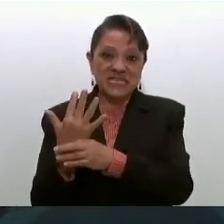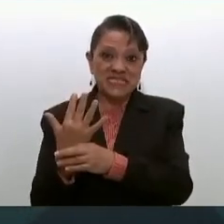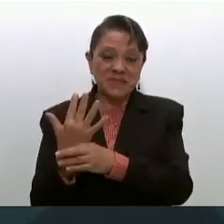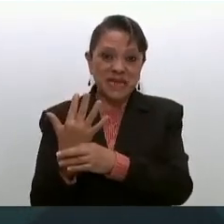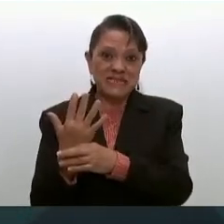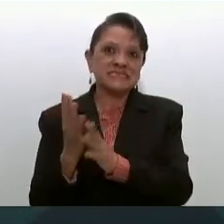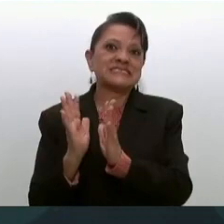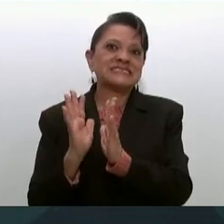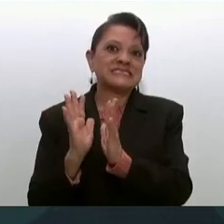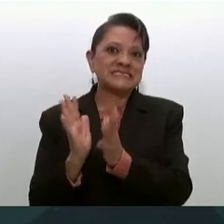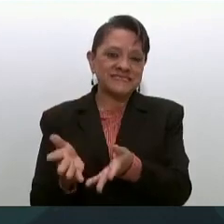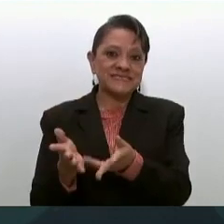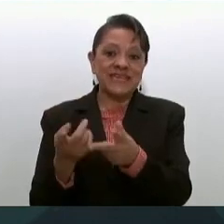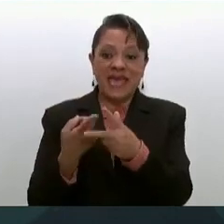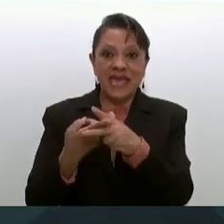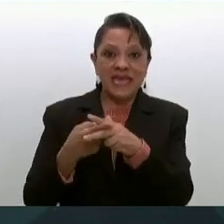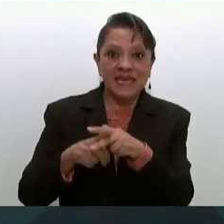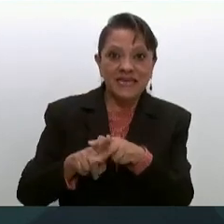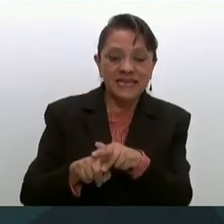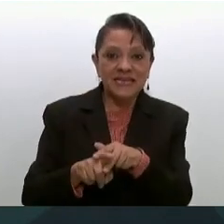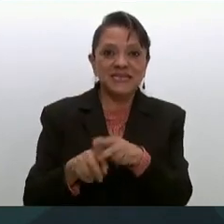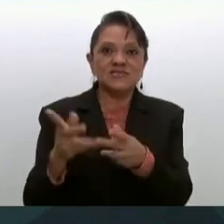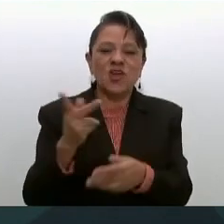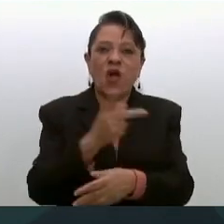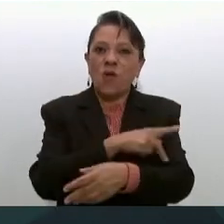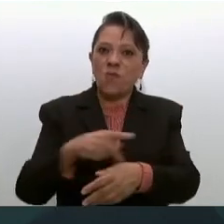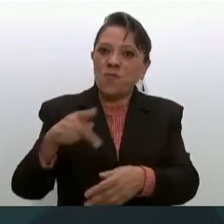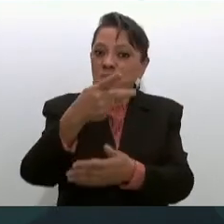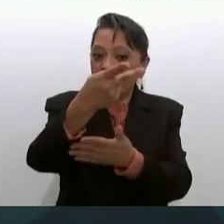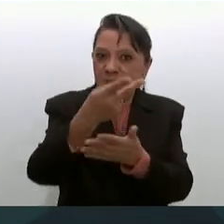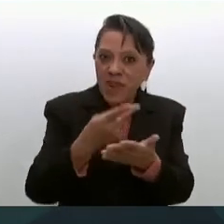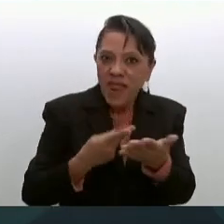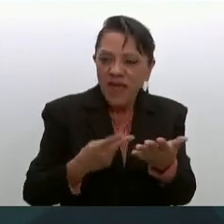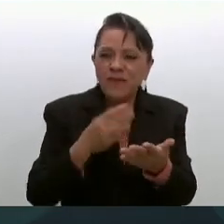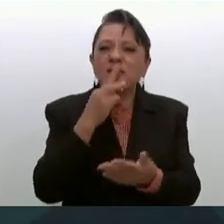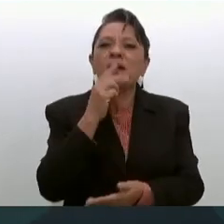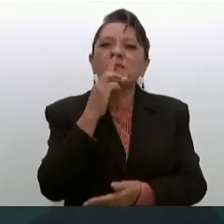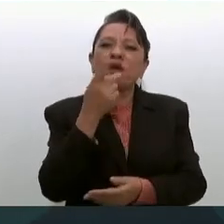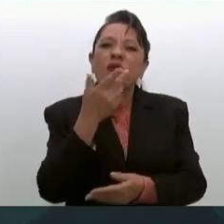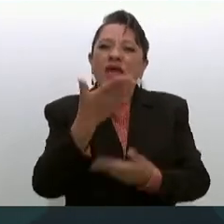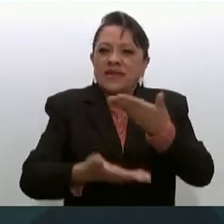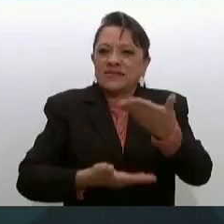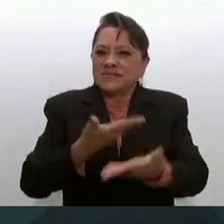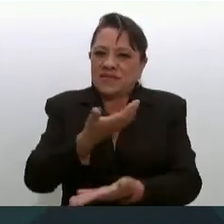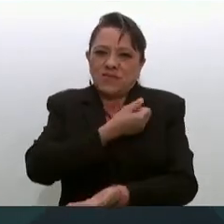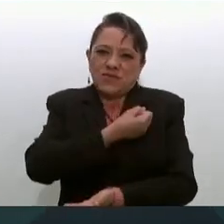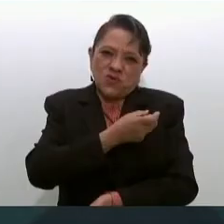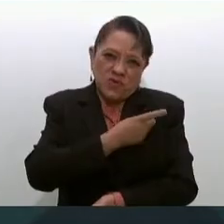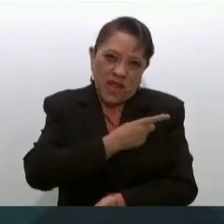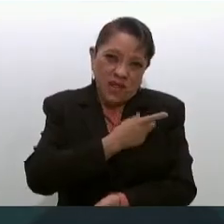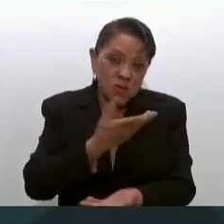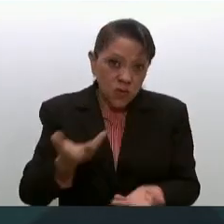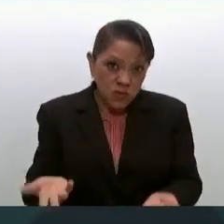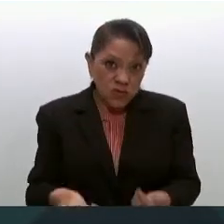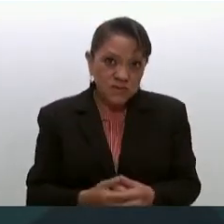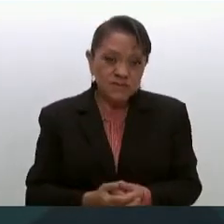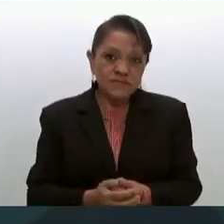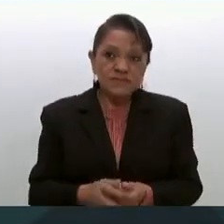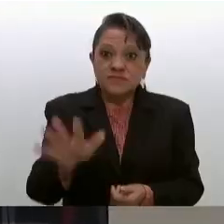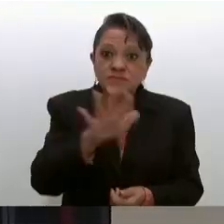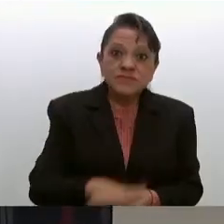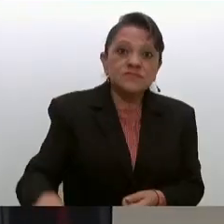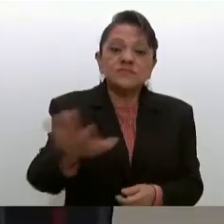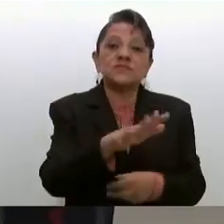ya inició este plan para mejorar los servicios de salud a la gente